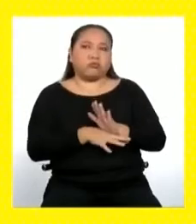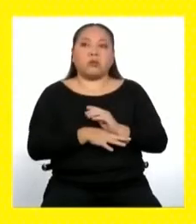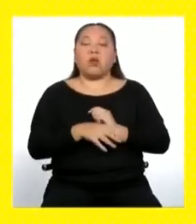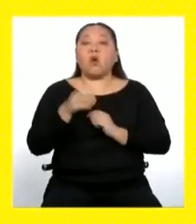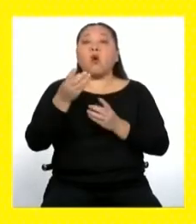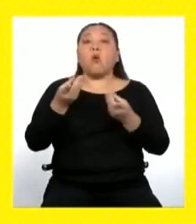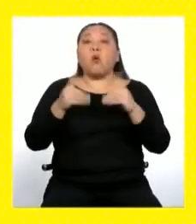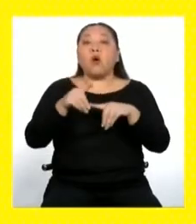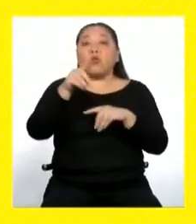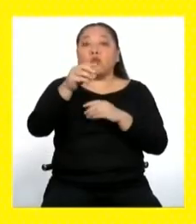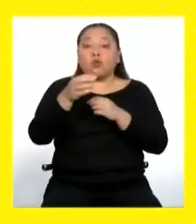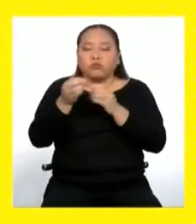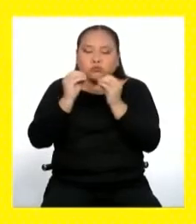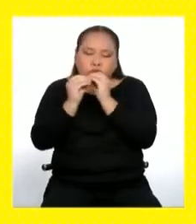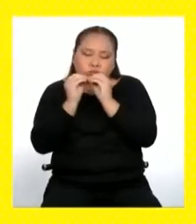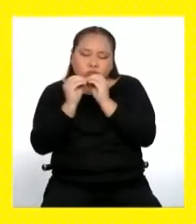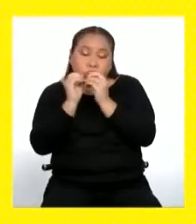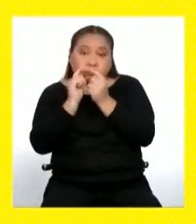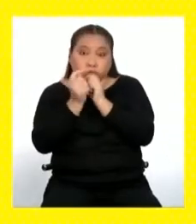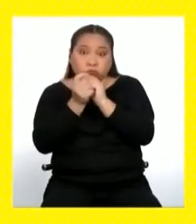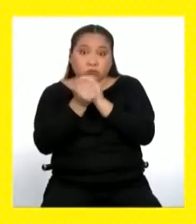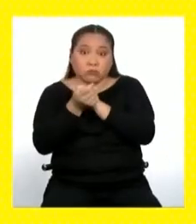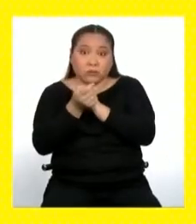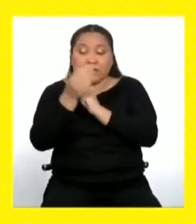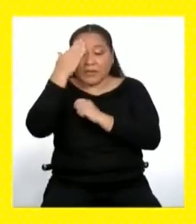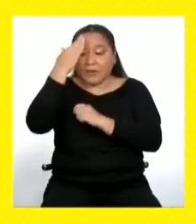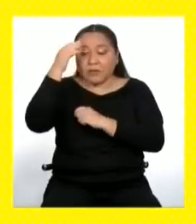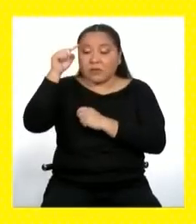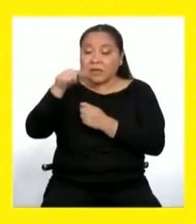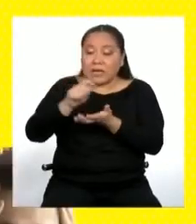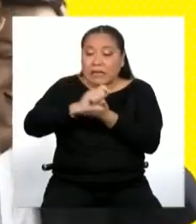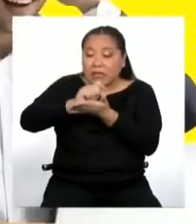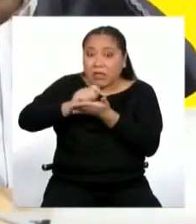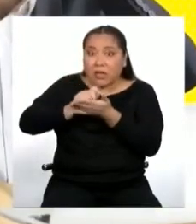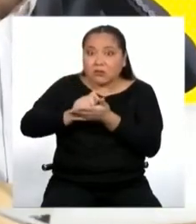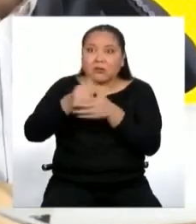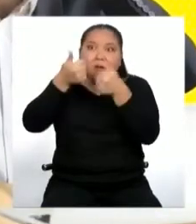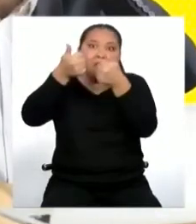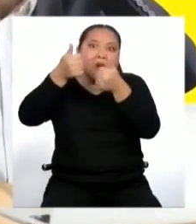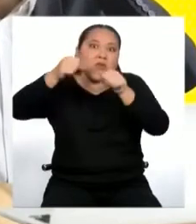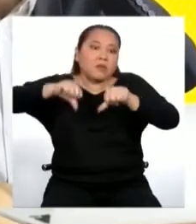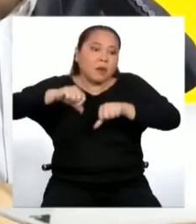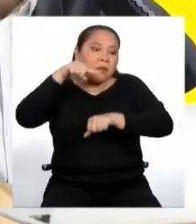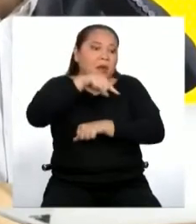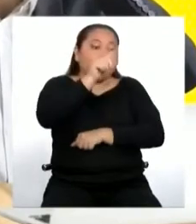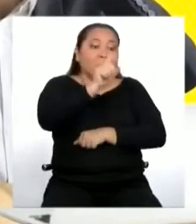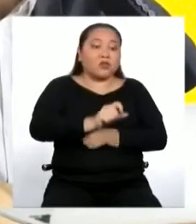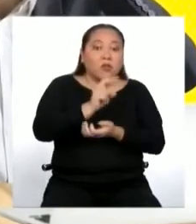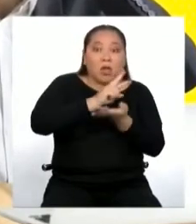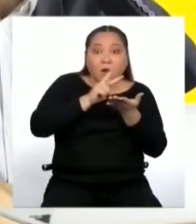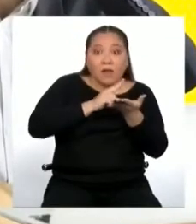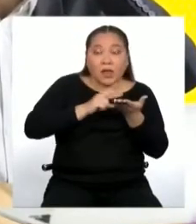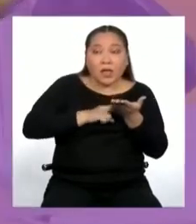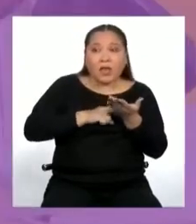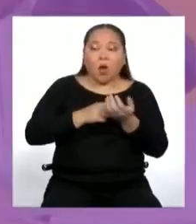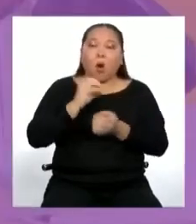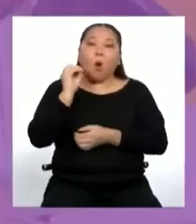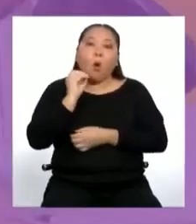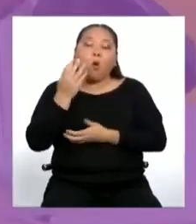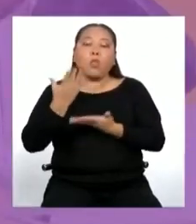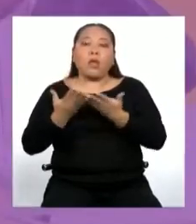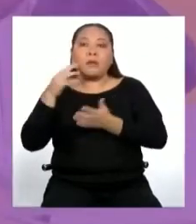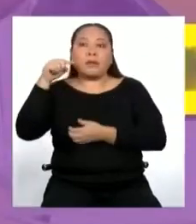adecuación, podemos saber si un texto es apropiado o inapropiado para los destinatarios. O si de acuerdo a la situación,